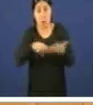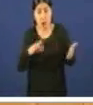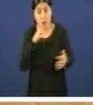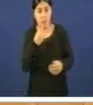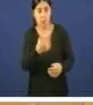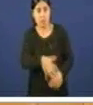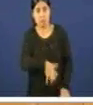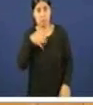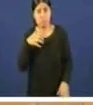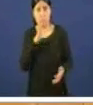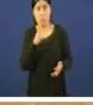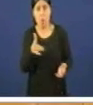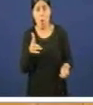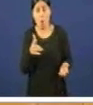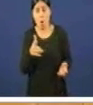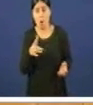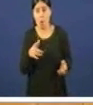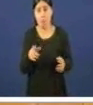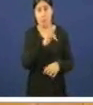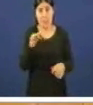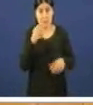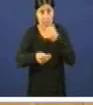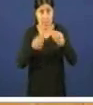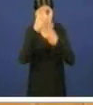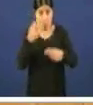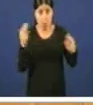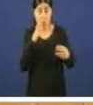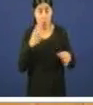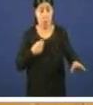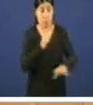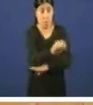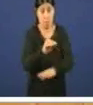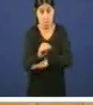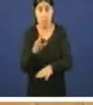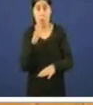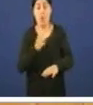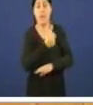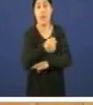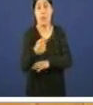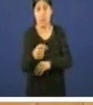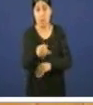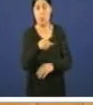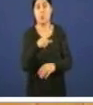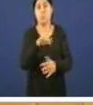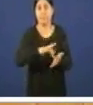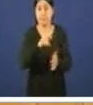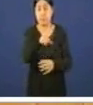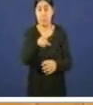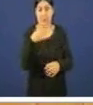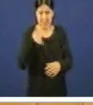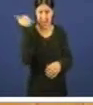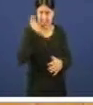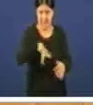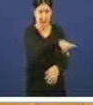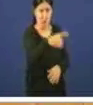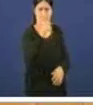conhecer os emolumentos o facerense públicos, porque os emolumentos, as indemnizacións e as compensacións el se os coñecía